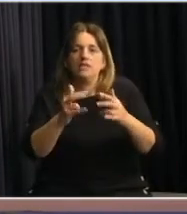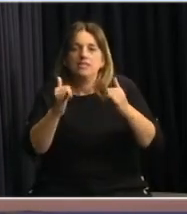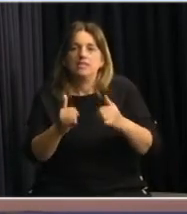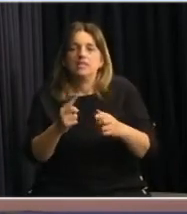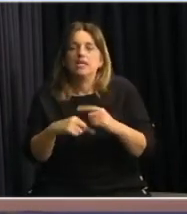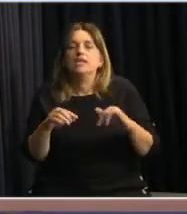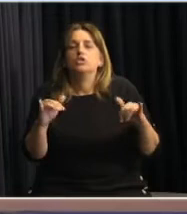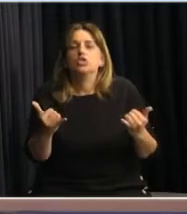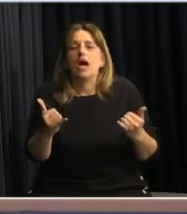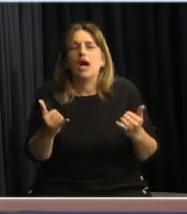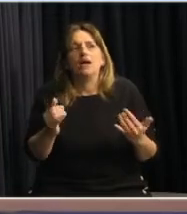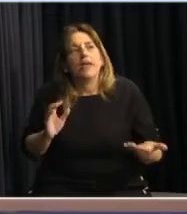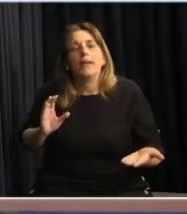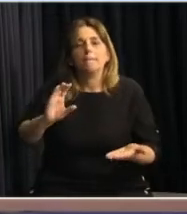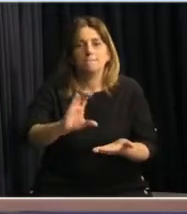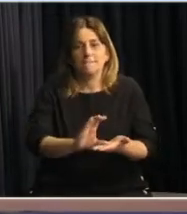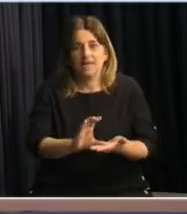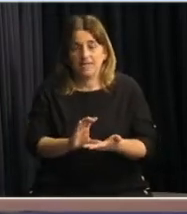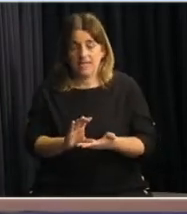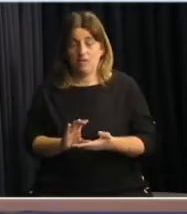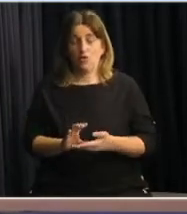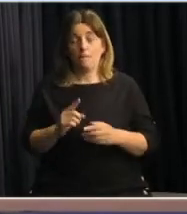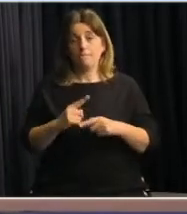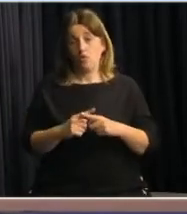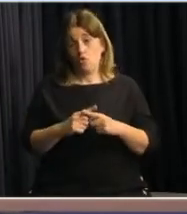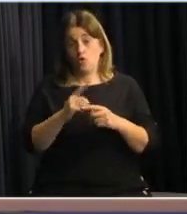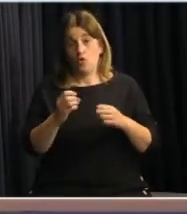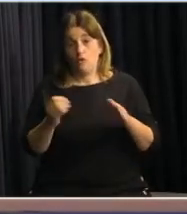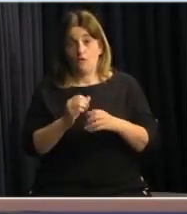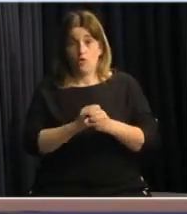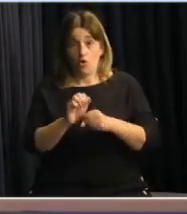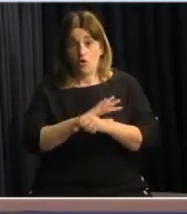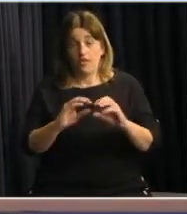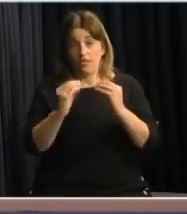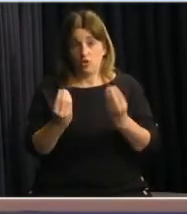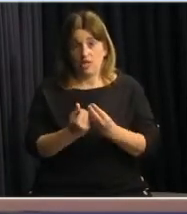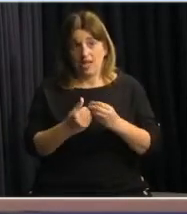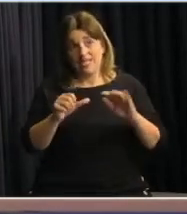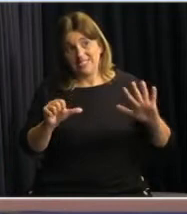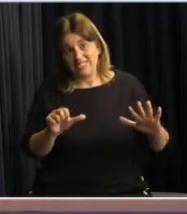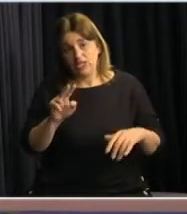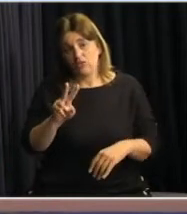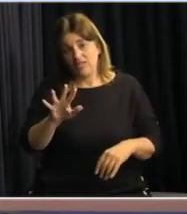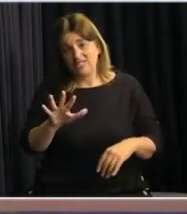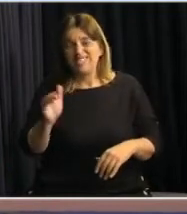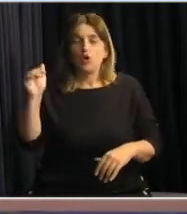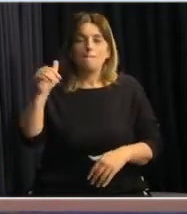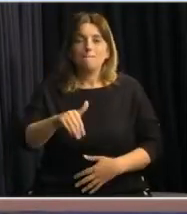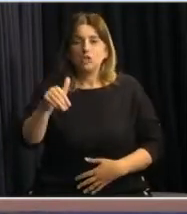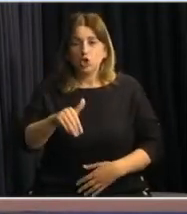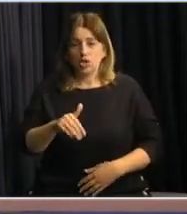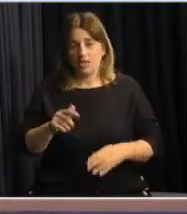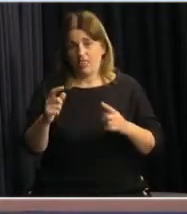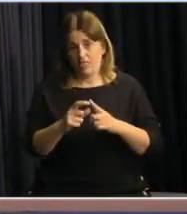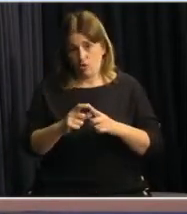invertido a través del Fondo Conoravirus unos 625 millones de